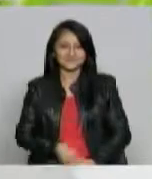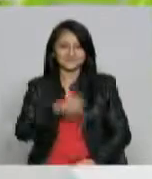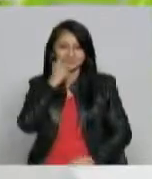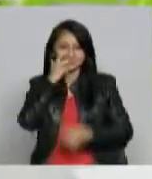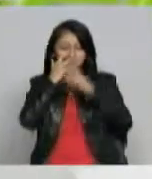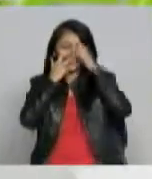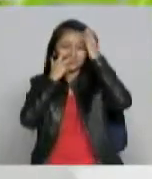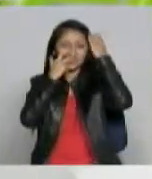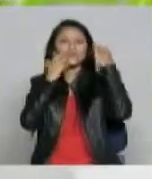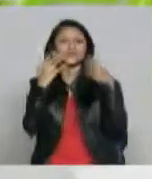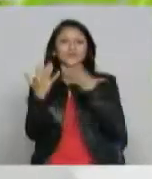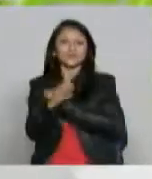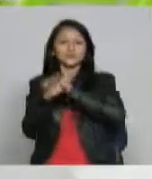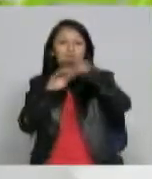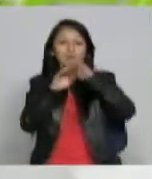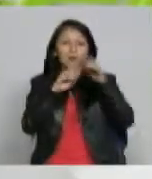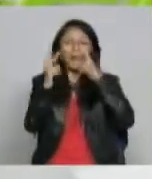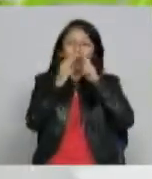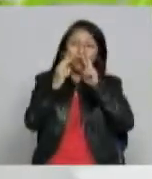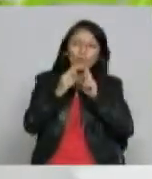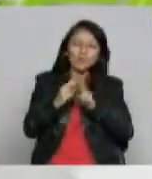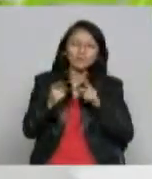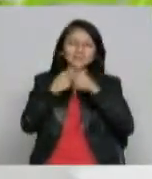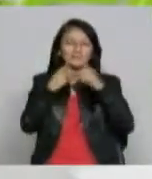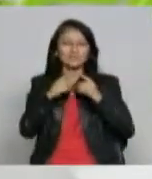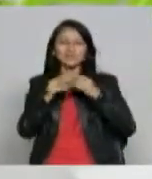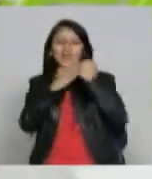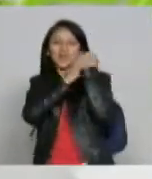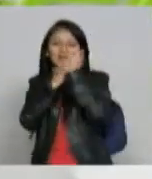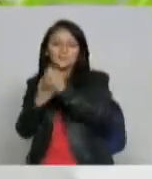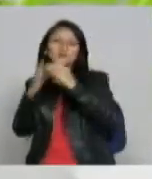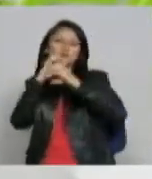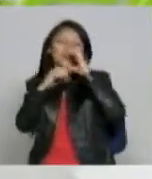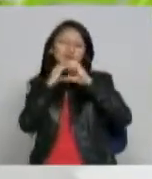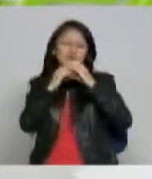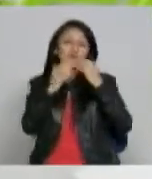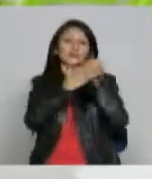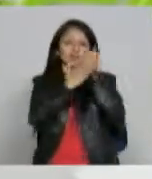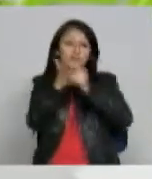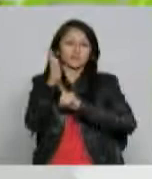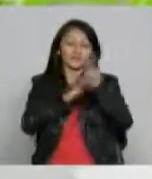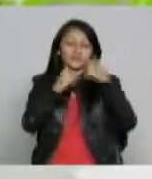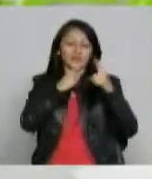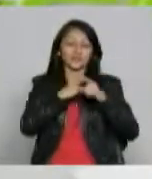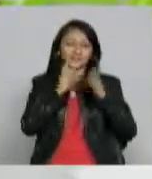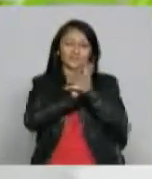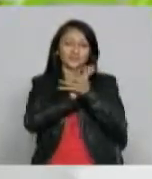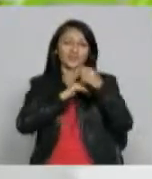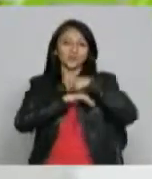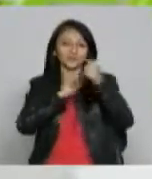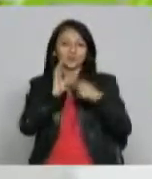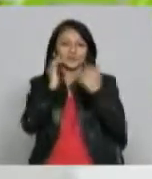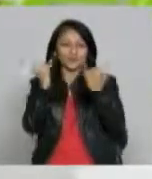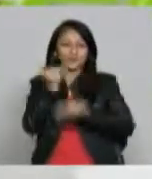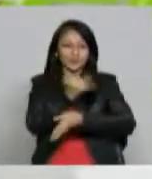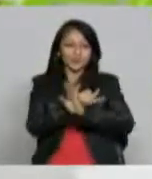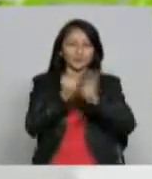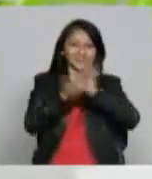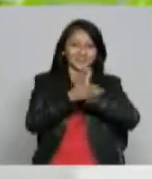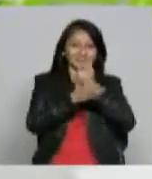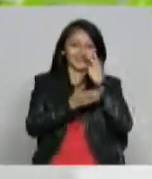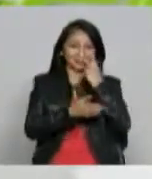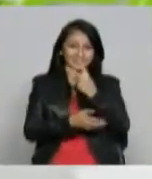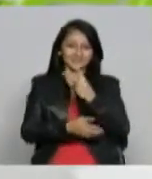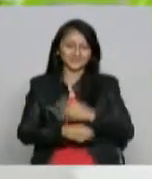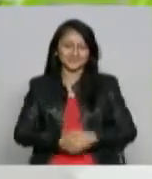es así como los invitamos a conocer un poco más de las ayudas comunicativas en la formación que les queremos brindar continúen con más Telecafé